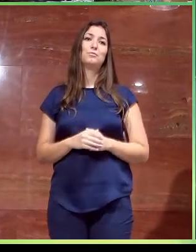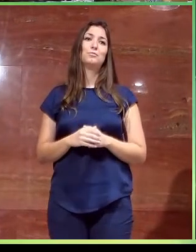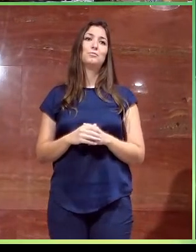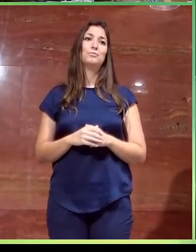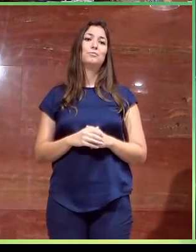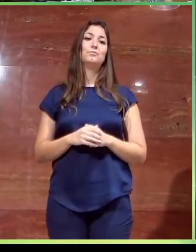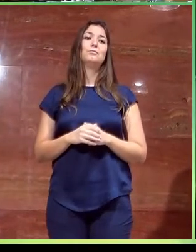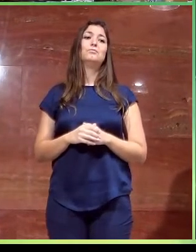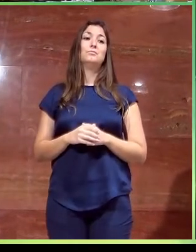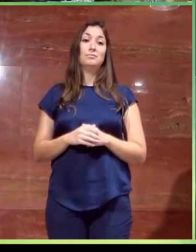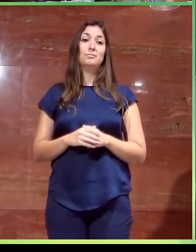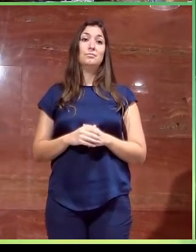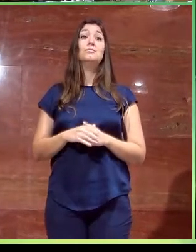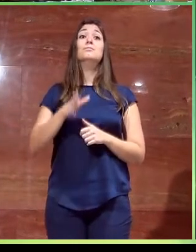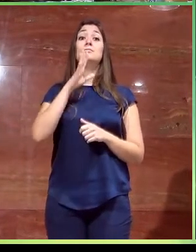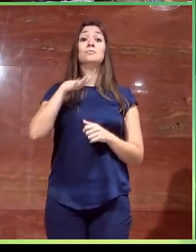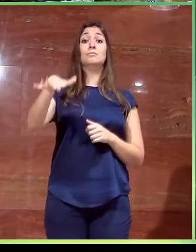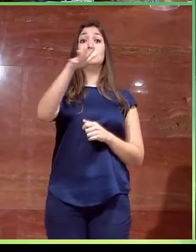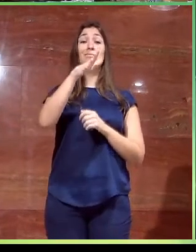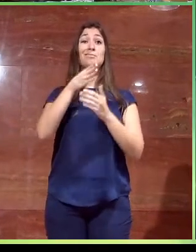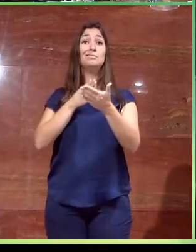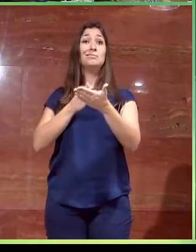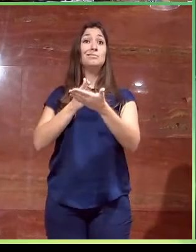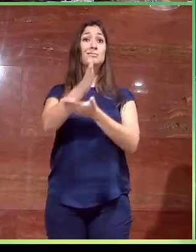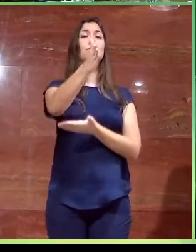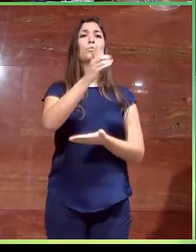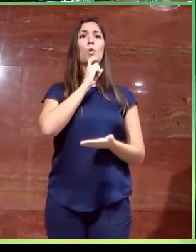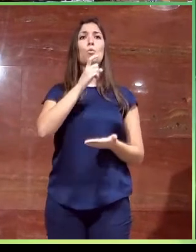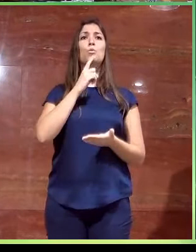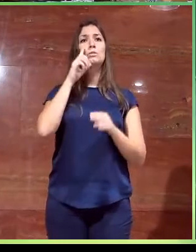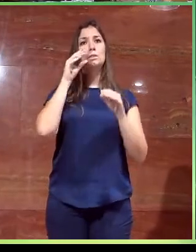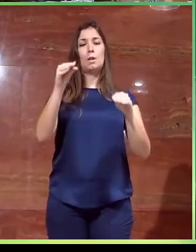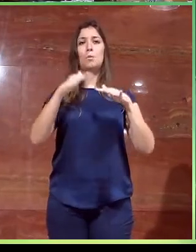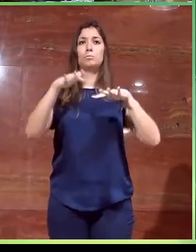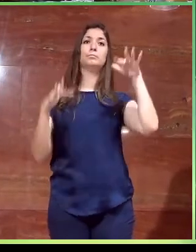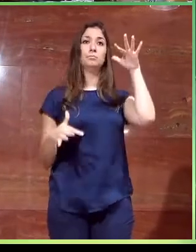Para acceder a este espacio, pues nos encontramos también con un desnivel mucho mayor.